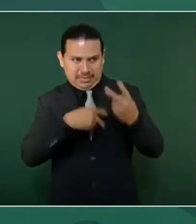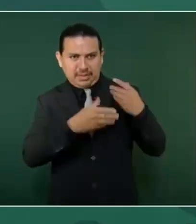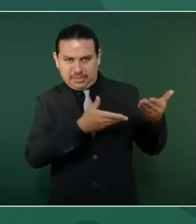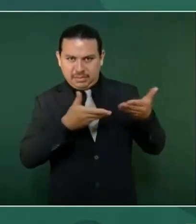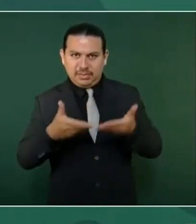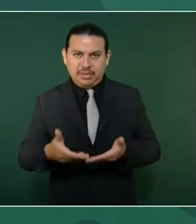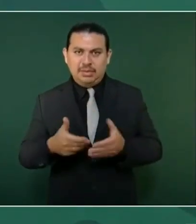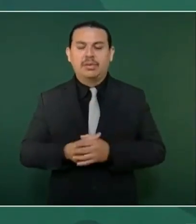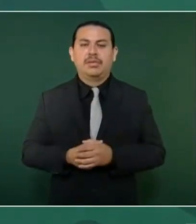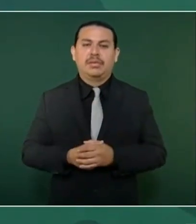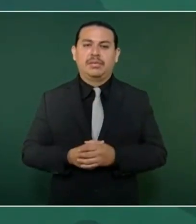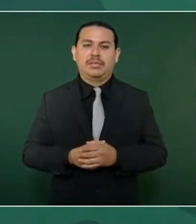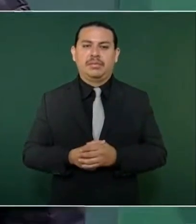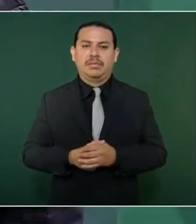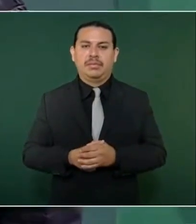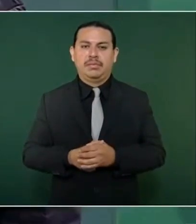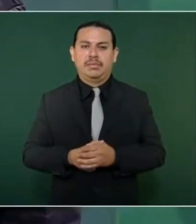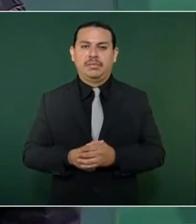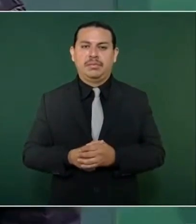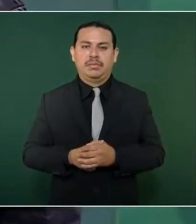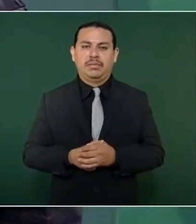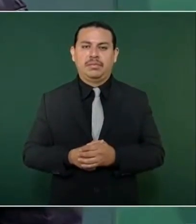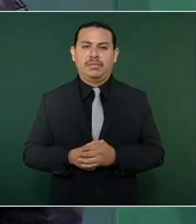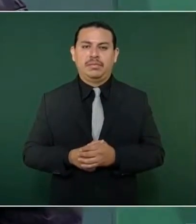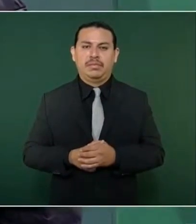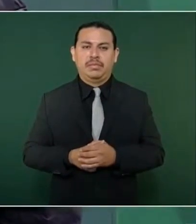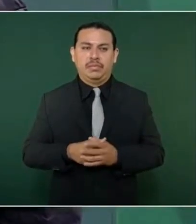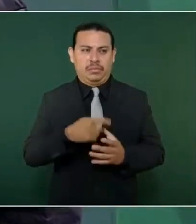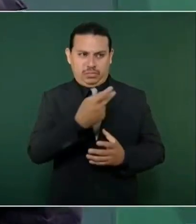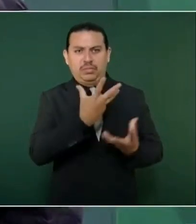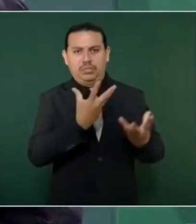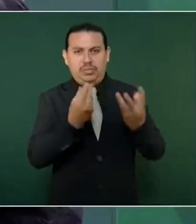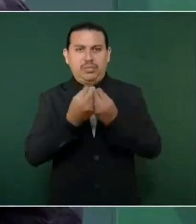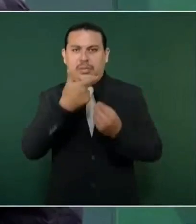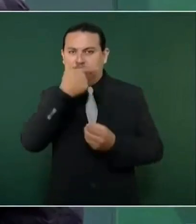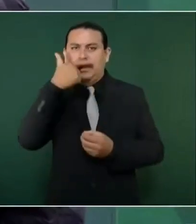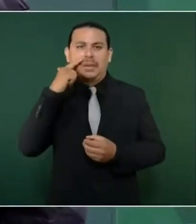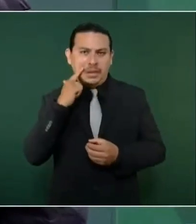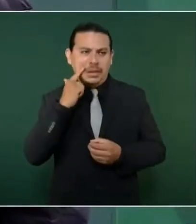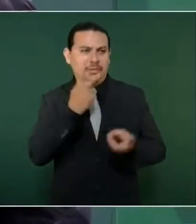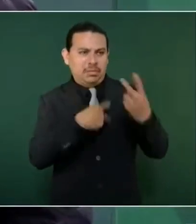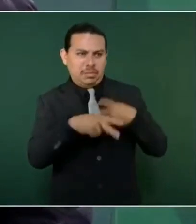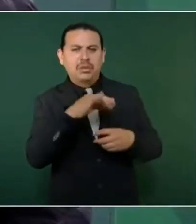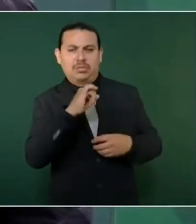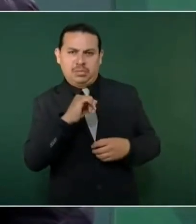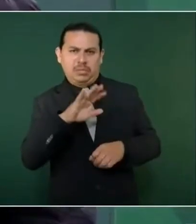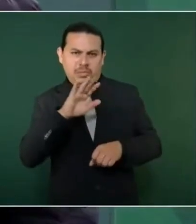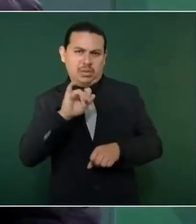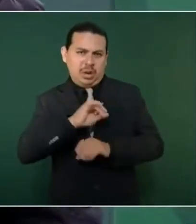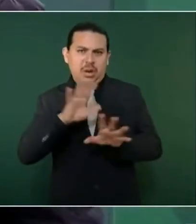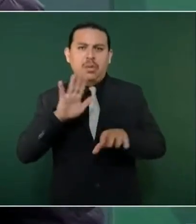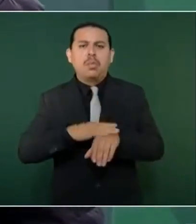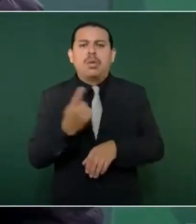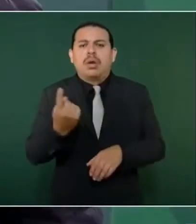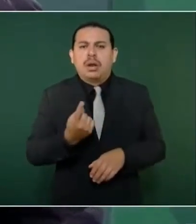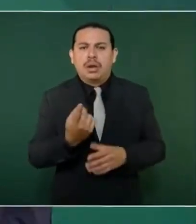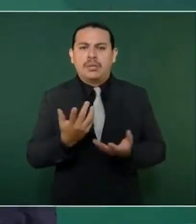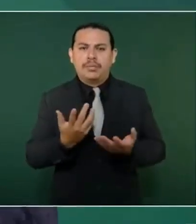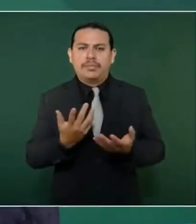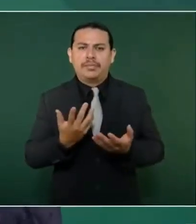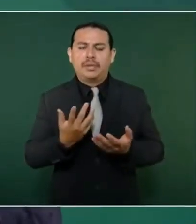y vamos a ir a Guelatao, porque no debemos